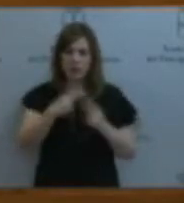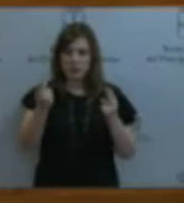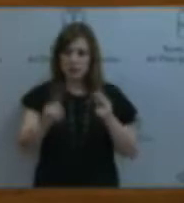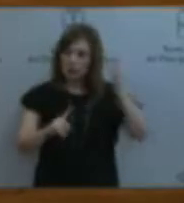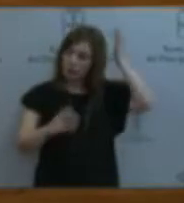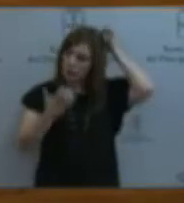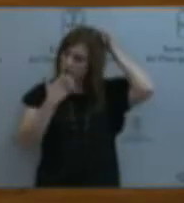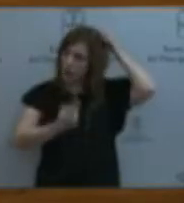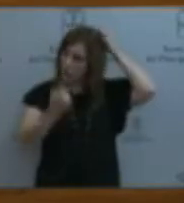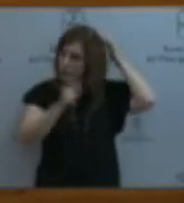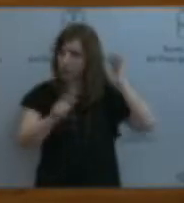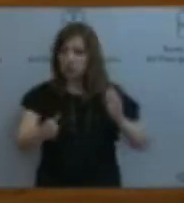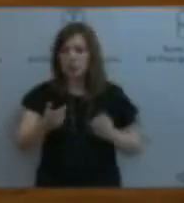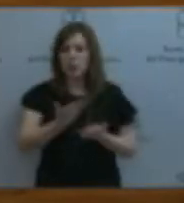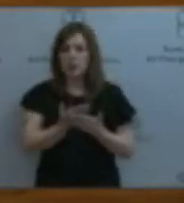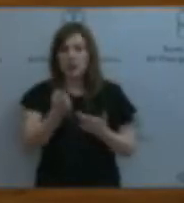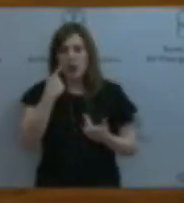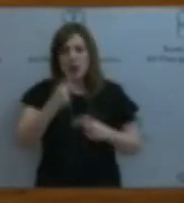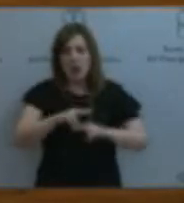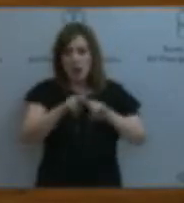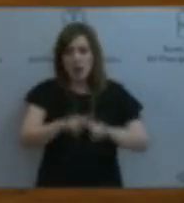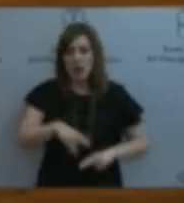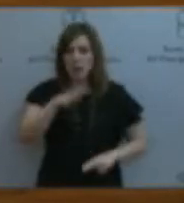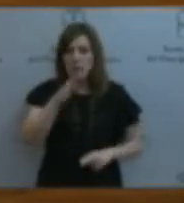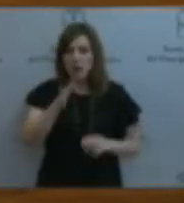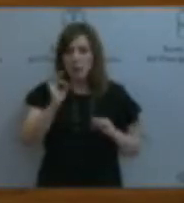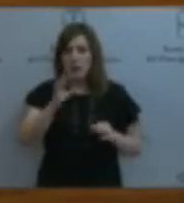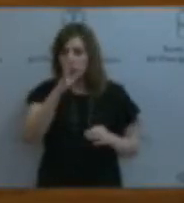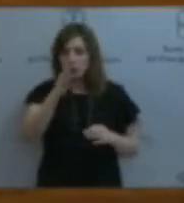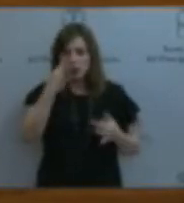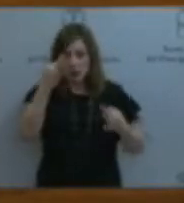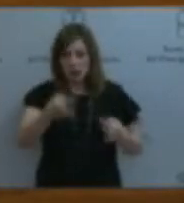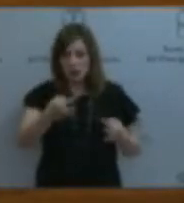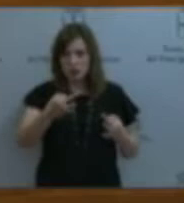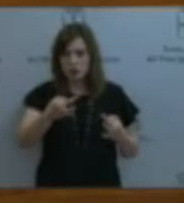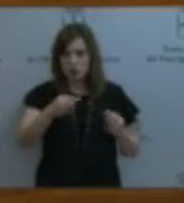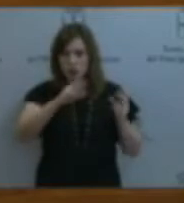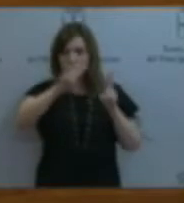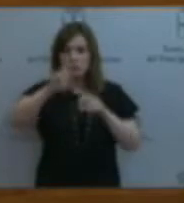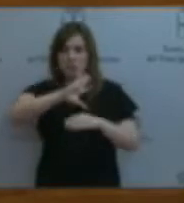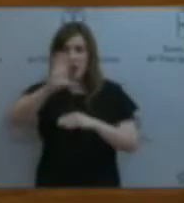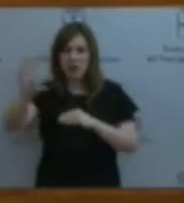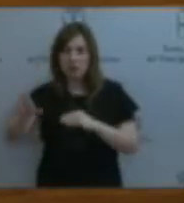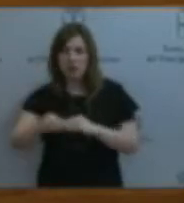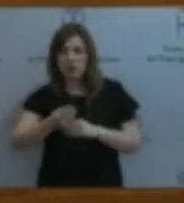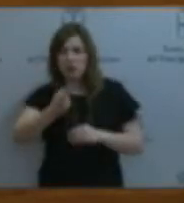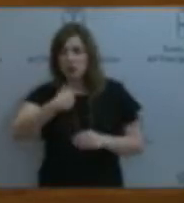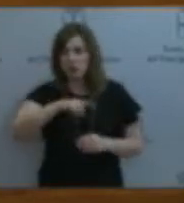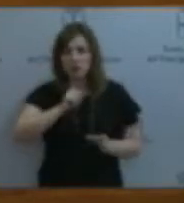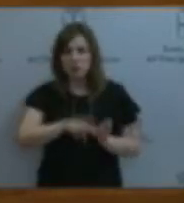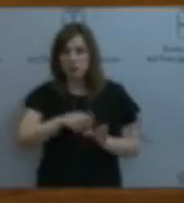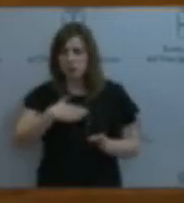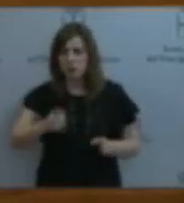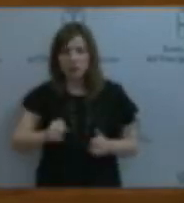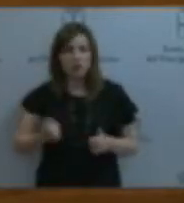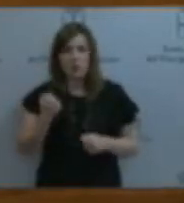demanda una auditoría para enterrar las causas reales con cuestiones accesorias, no nos encontrarán caminando a su